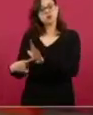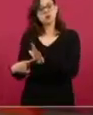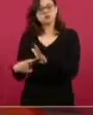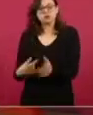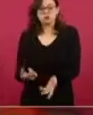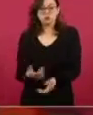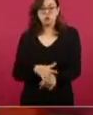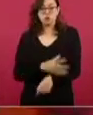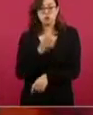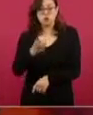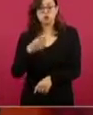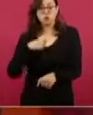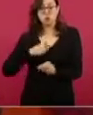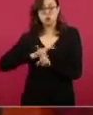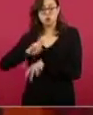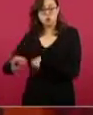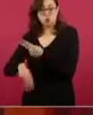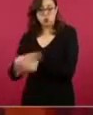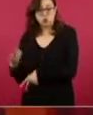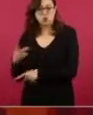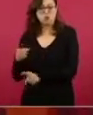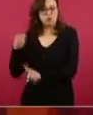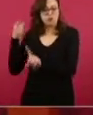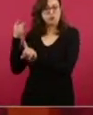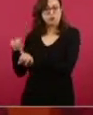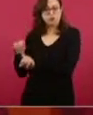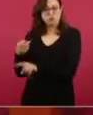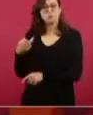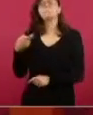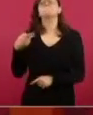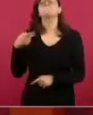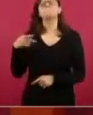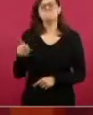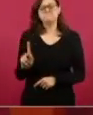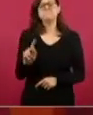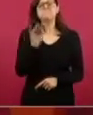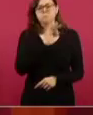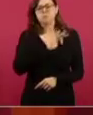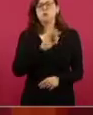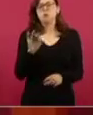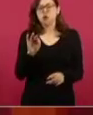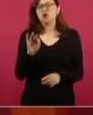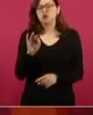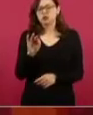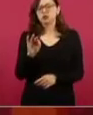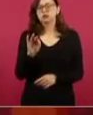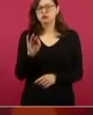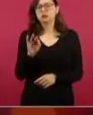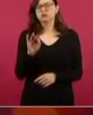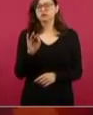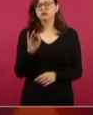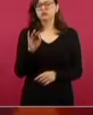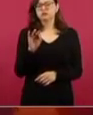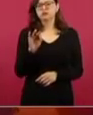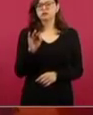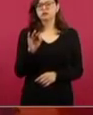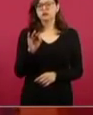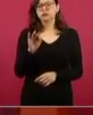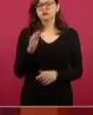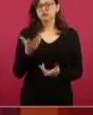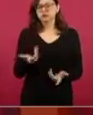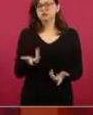propósito de la región, pero vamos también a pedir